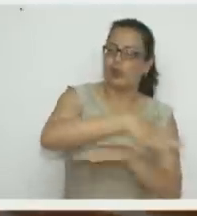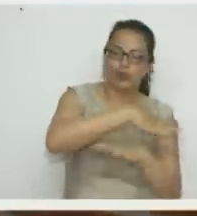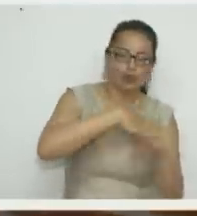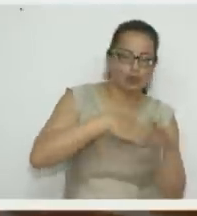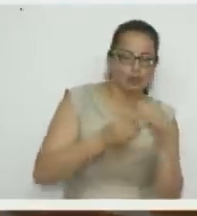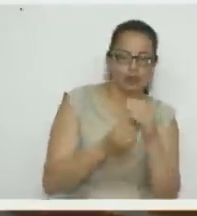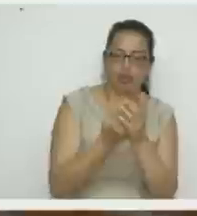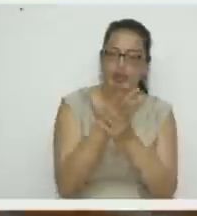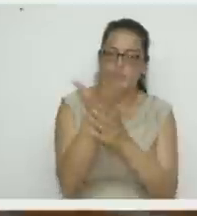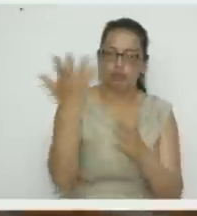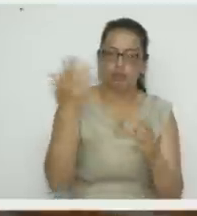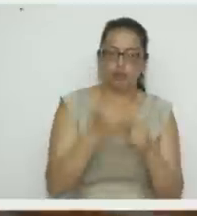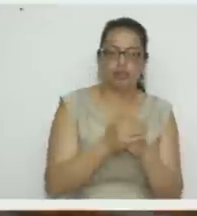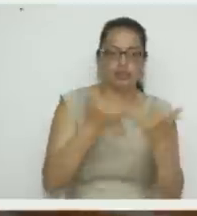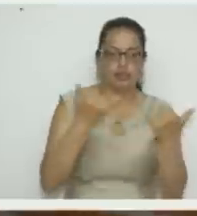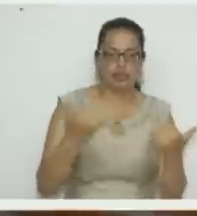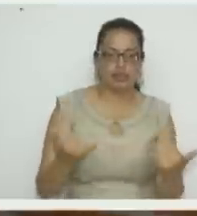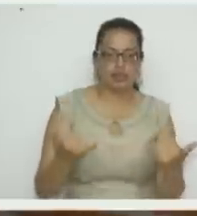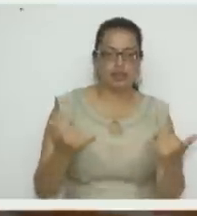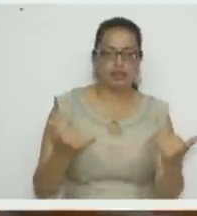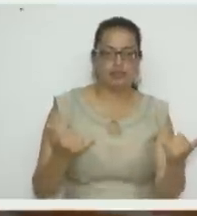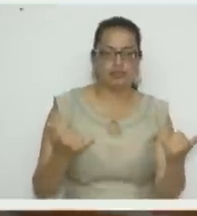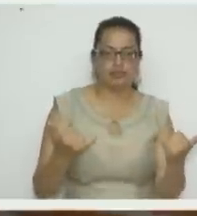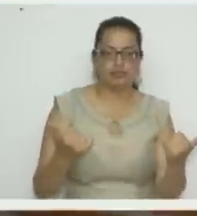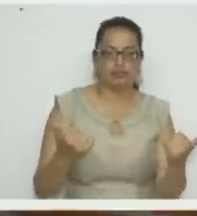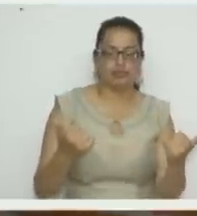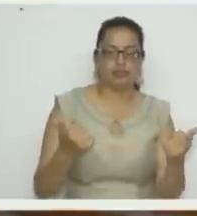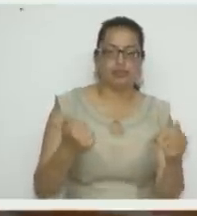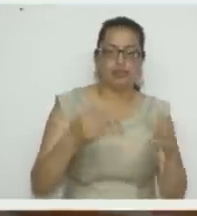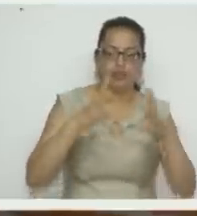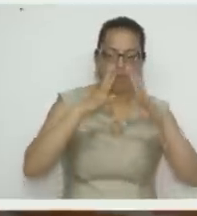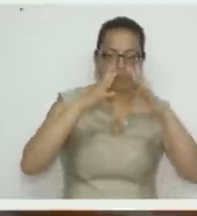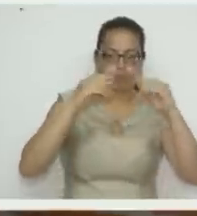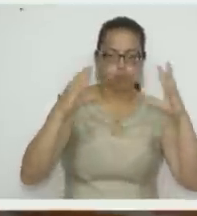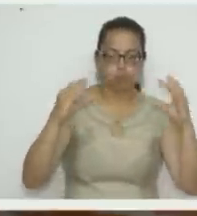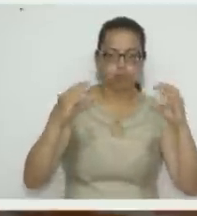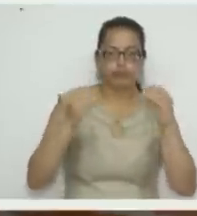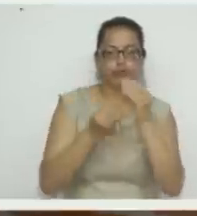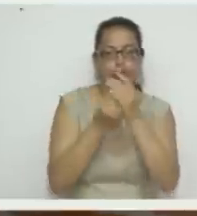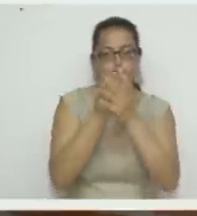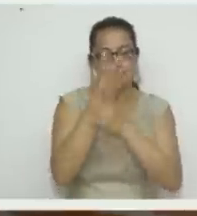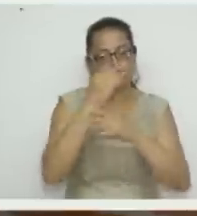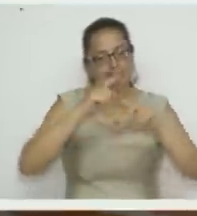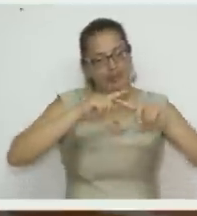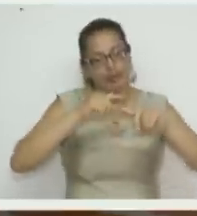señora. Y a cada foamy le vamos a aplicar un color diferente.